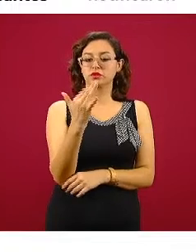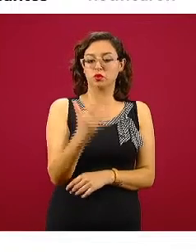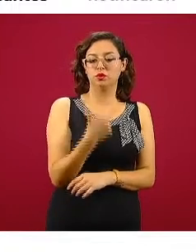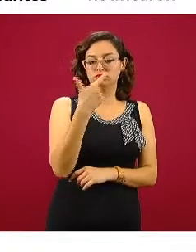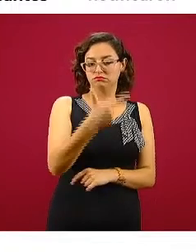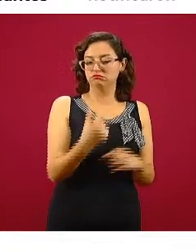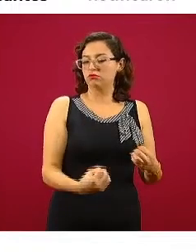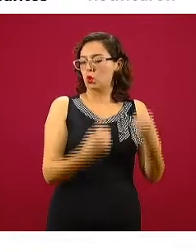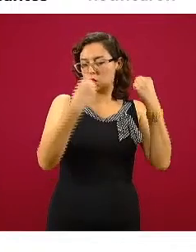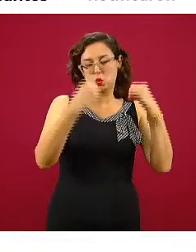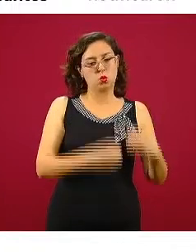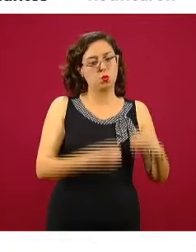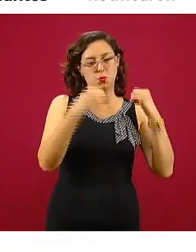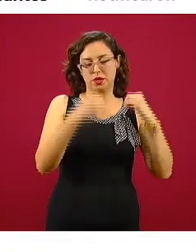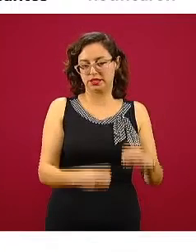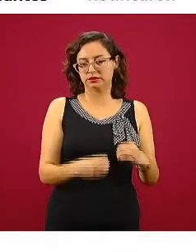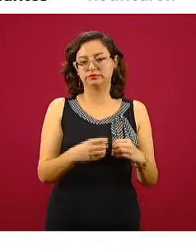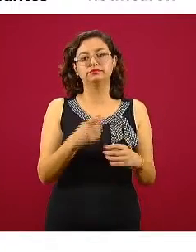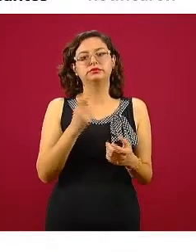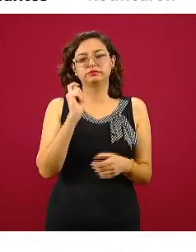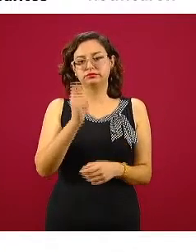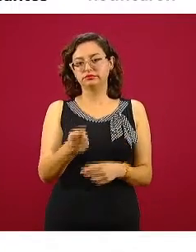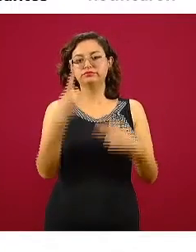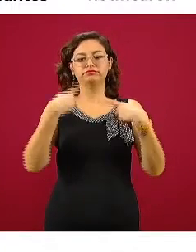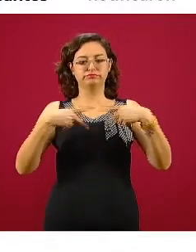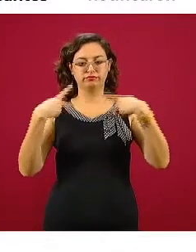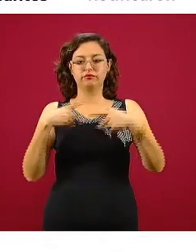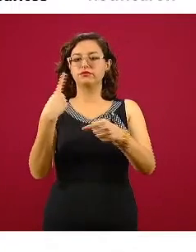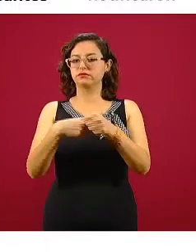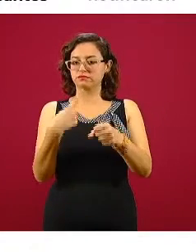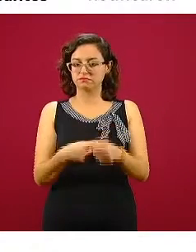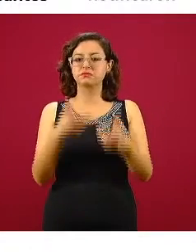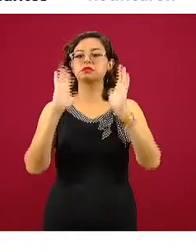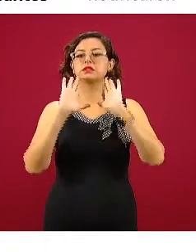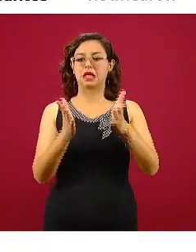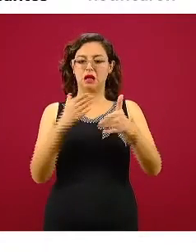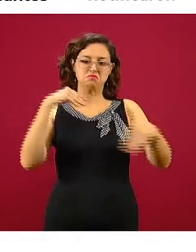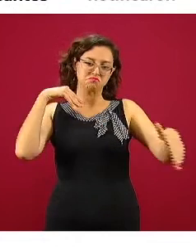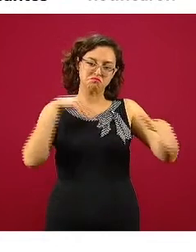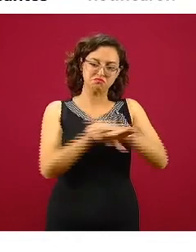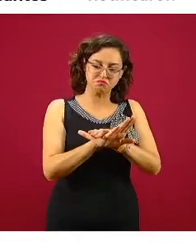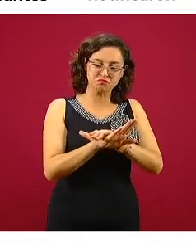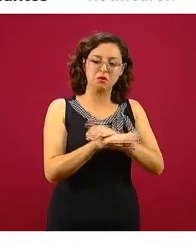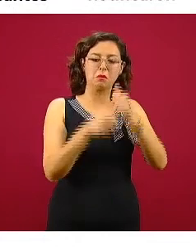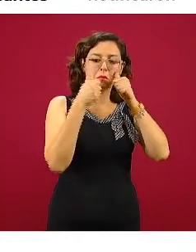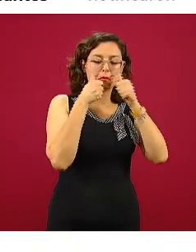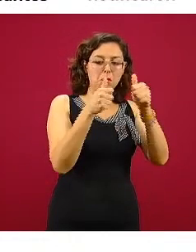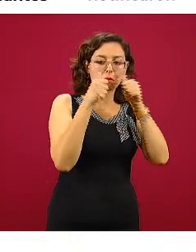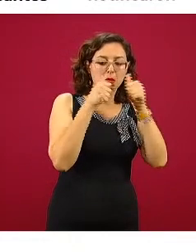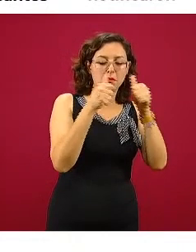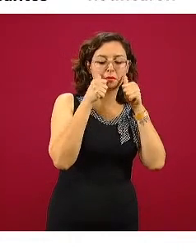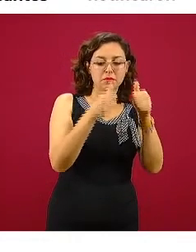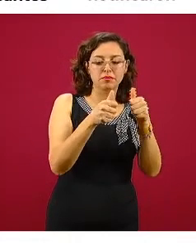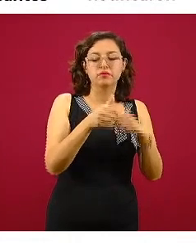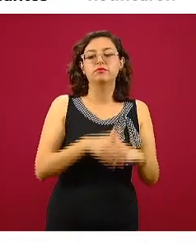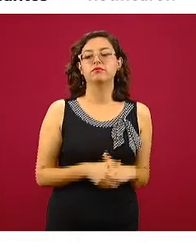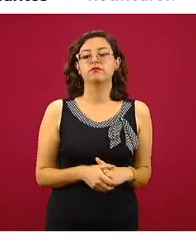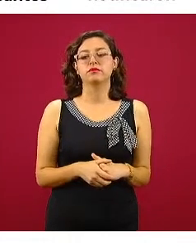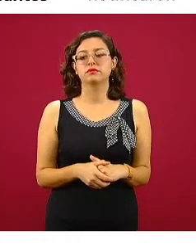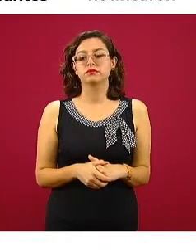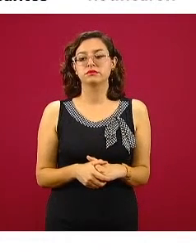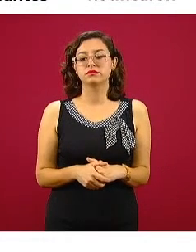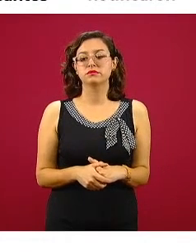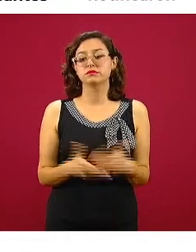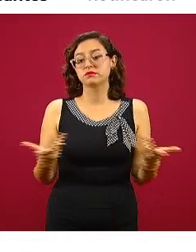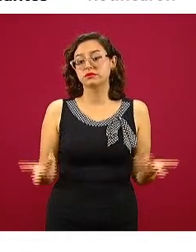ya ocupadas, es decir, tenían ya ingresado a una persona a la cual se le estaba dando este tipo de atención y por lo tanto representa